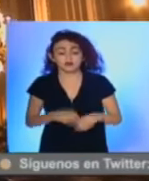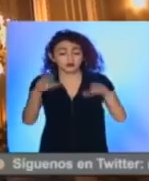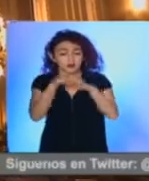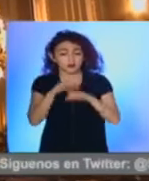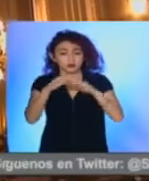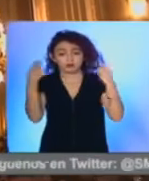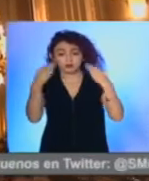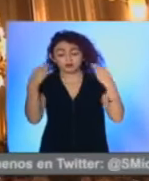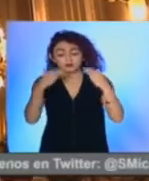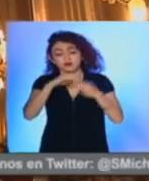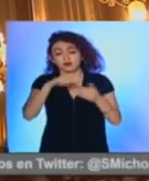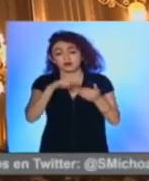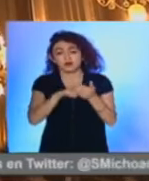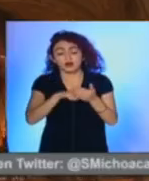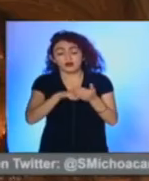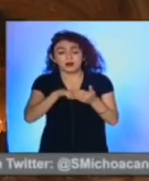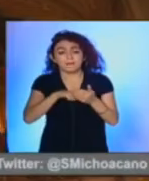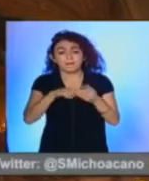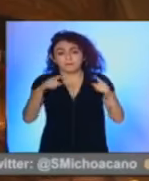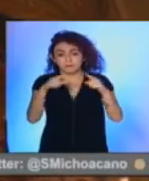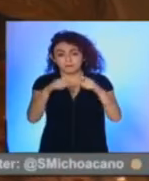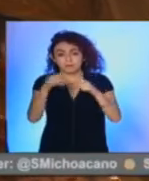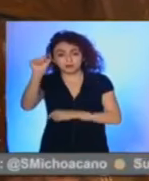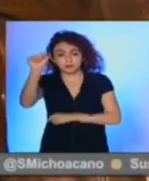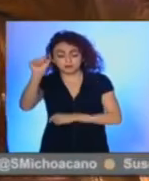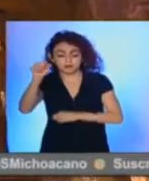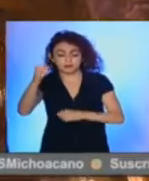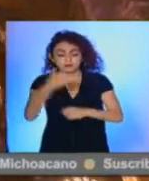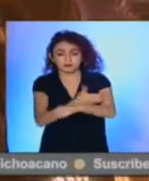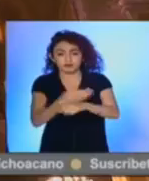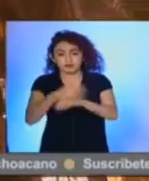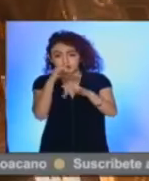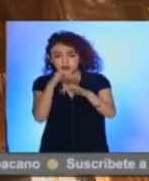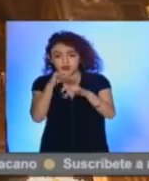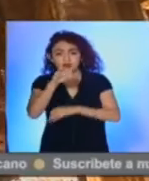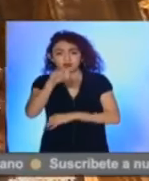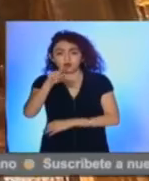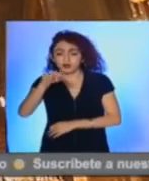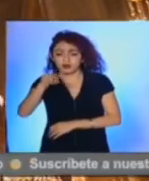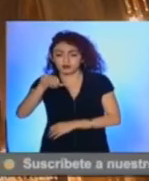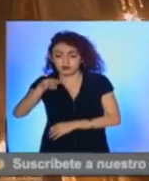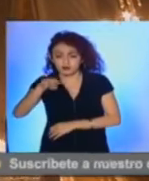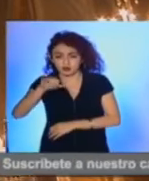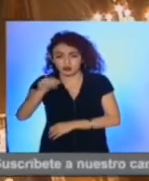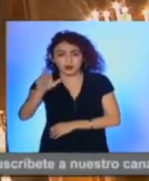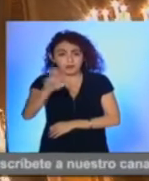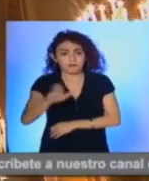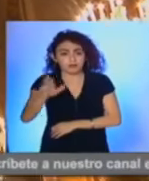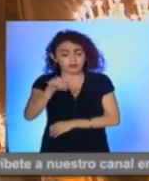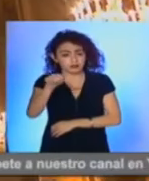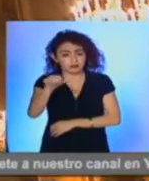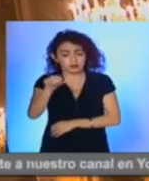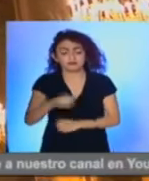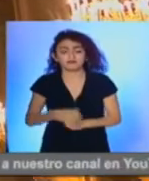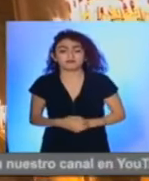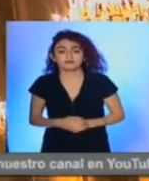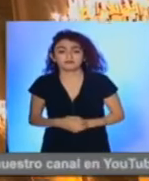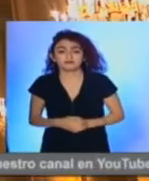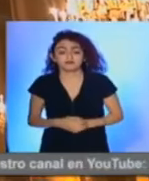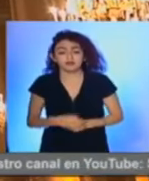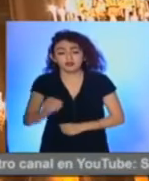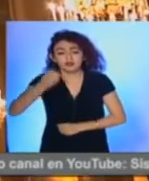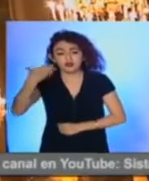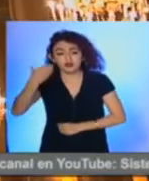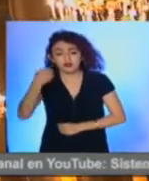concierto en la Basílica de Pátzcuaro, acompañado del trompetista Juan Manuel Amparo, el miércoles 16. La